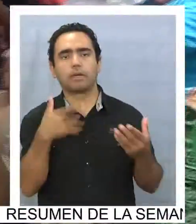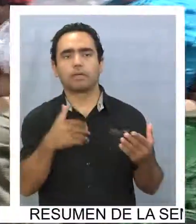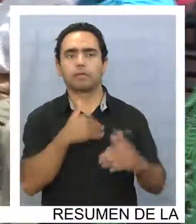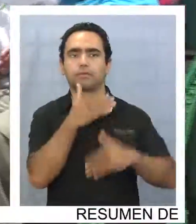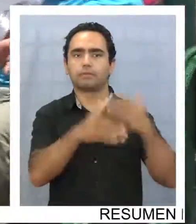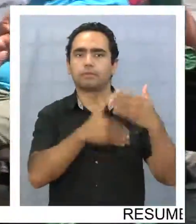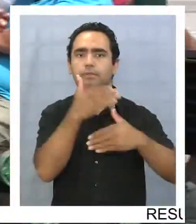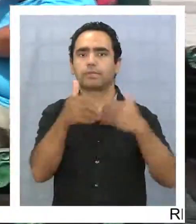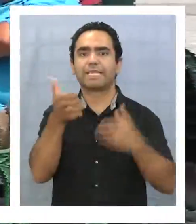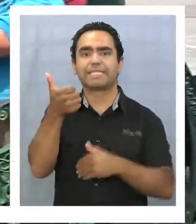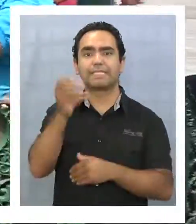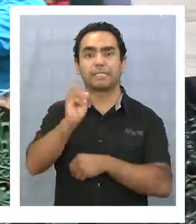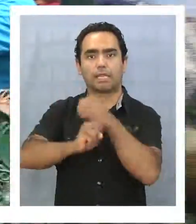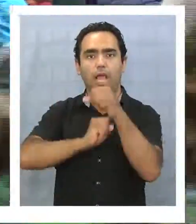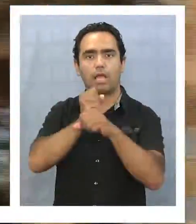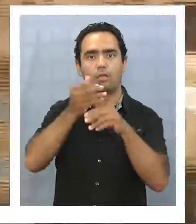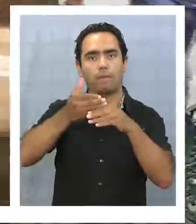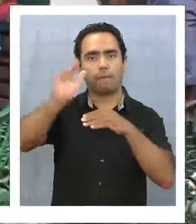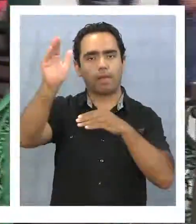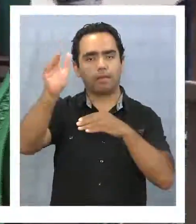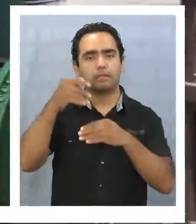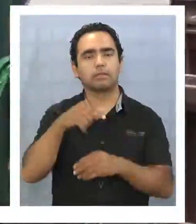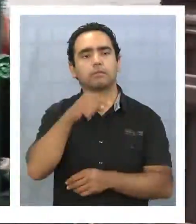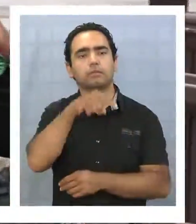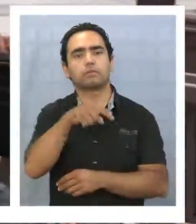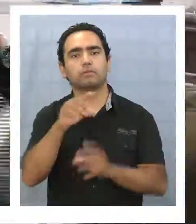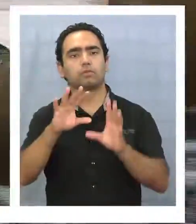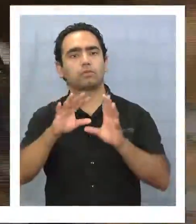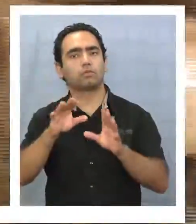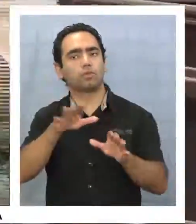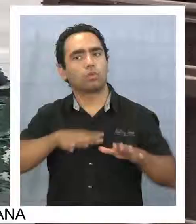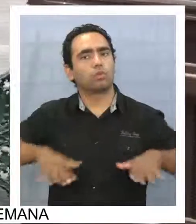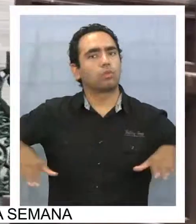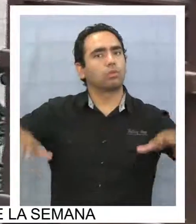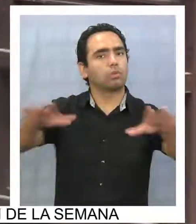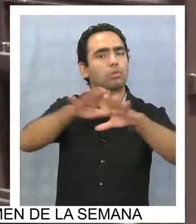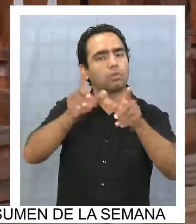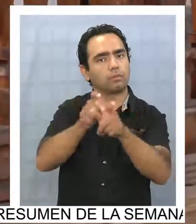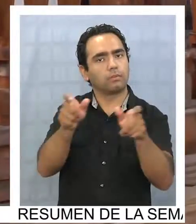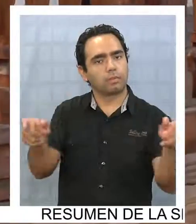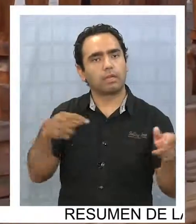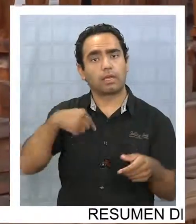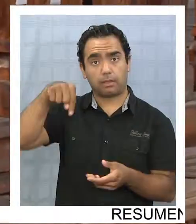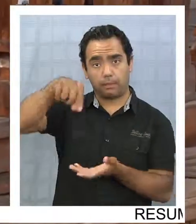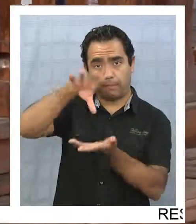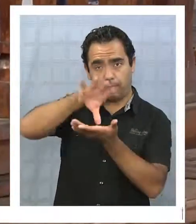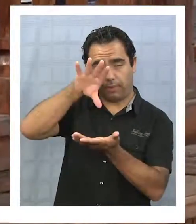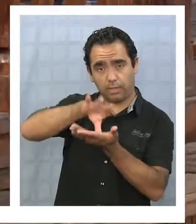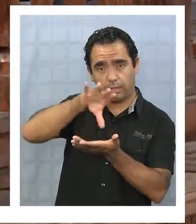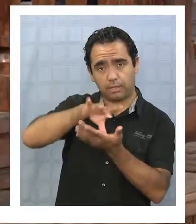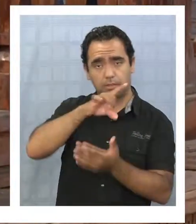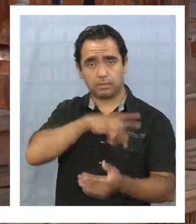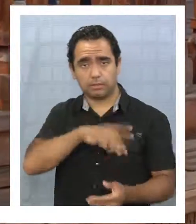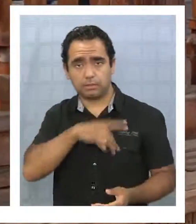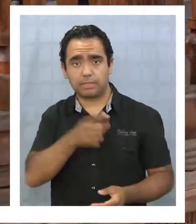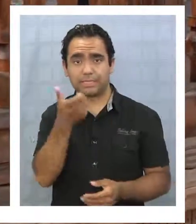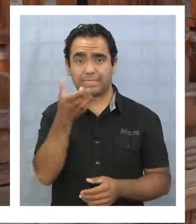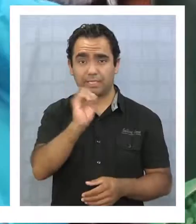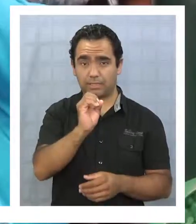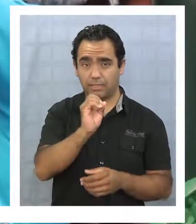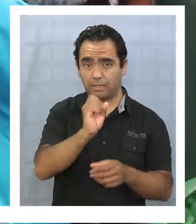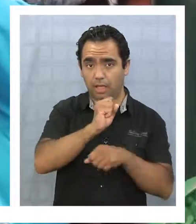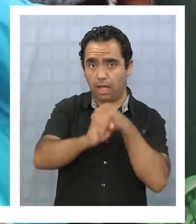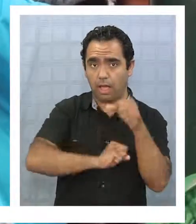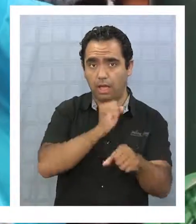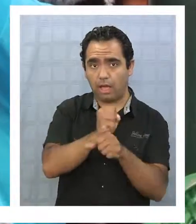de la población sobre 60 años respecto del total de habitantes y en nuestro país se calcula que las personas con más de esa edad